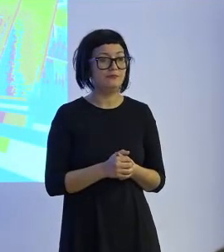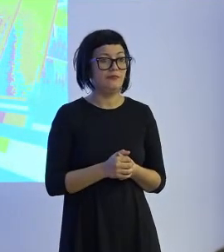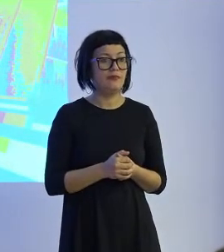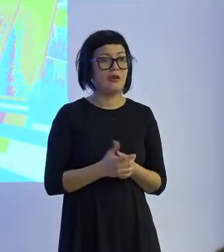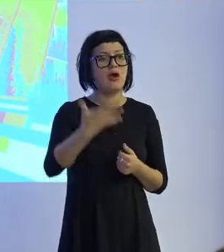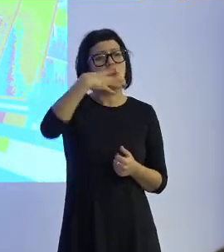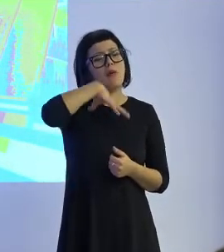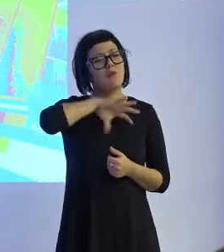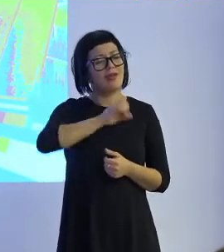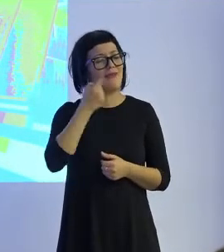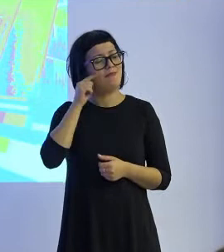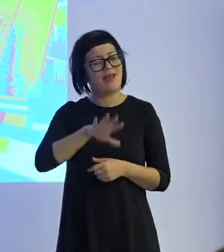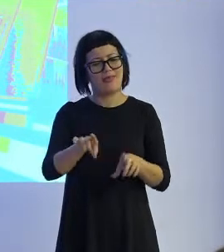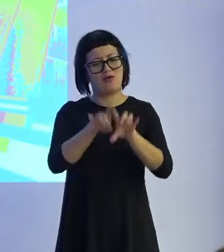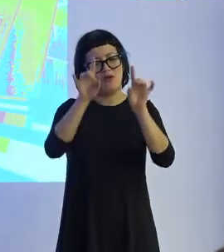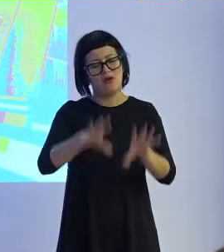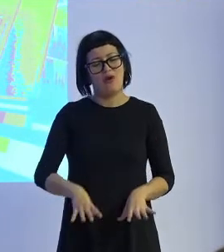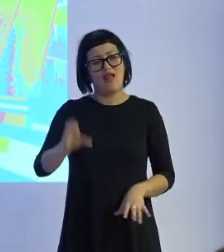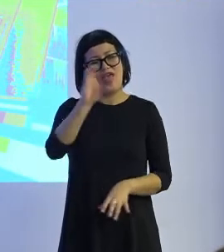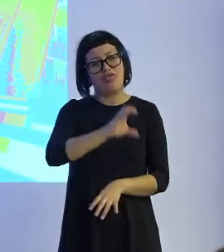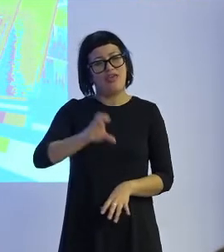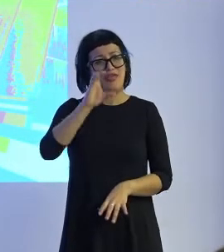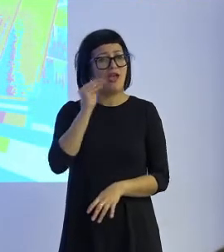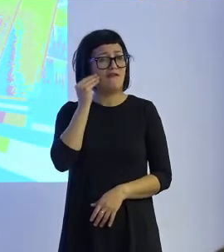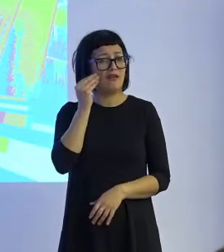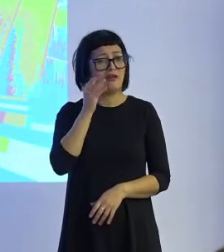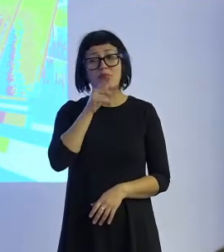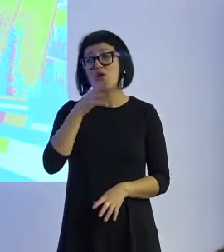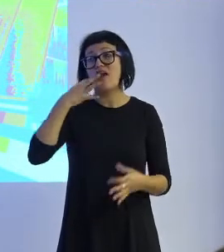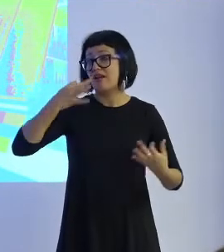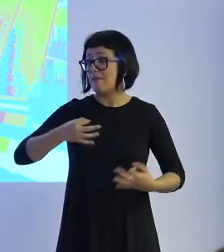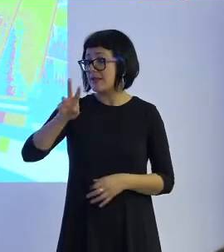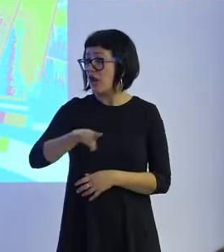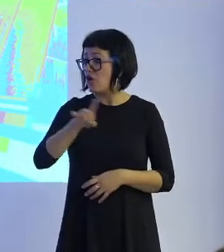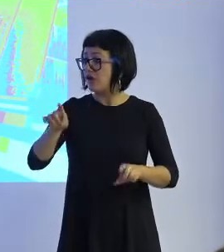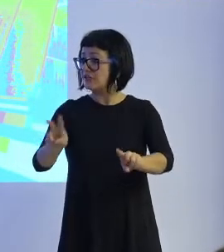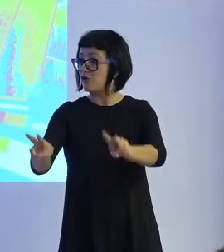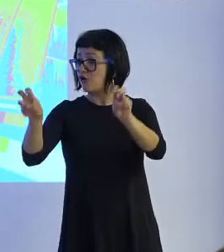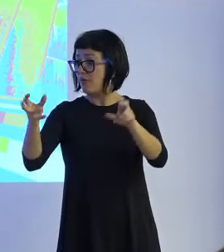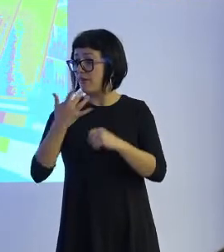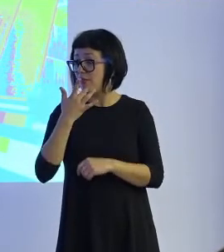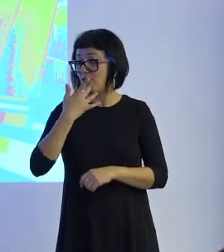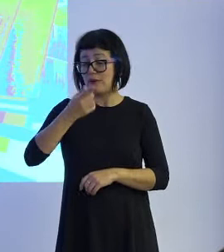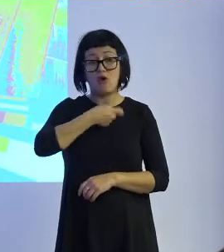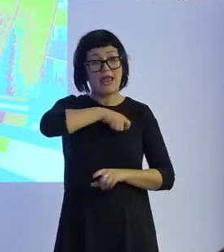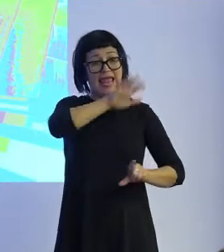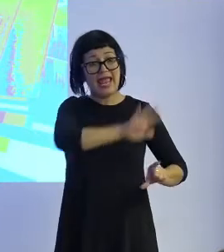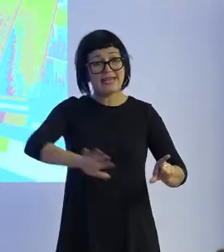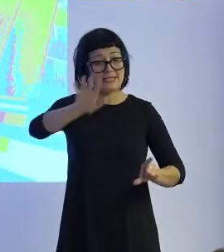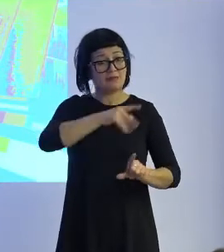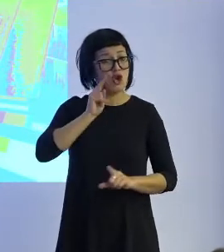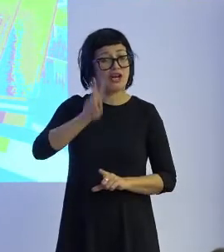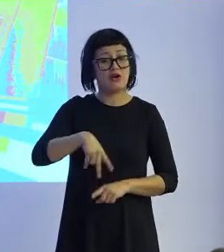Puede resultar de ciencia ficción esto, pero en realidad no es algo tan novedoso. En España nuestro ordenamiento jurídico reconoce